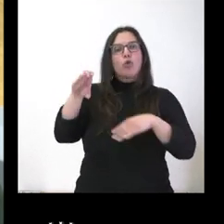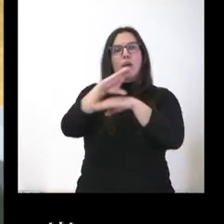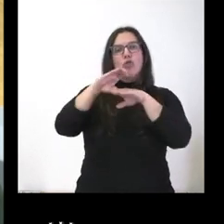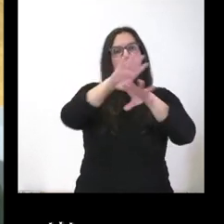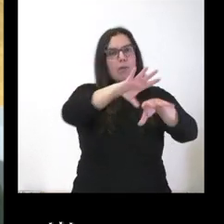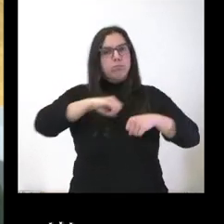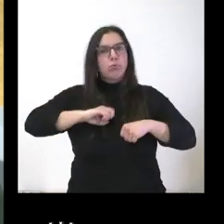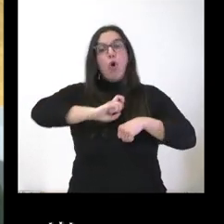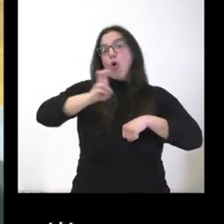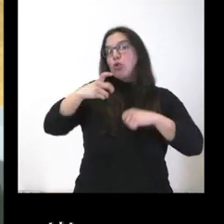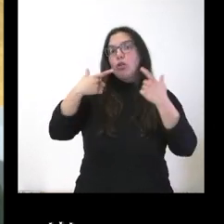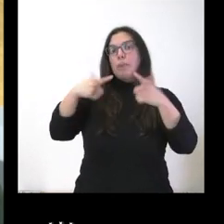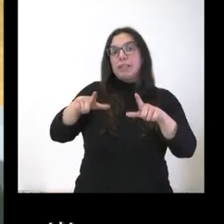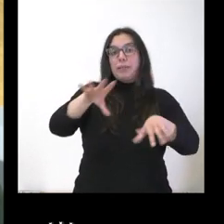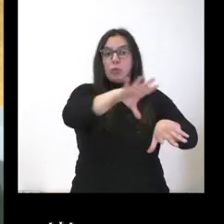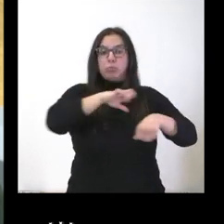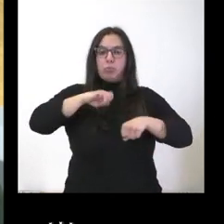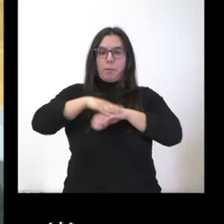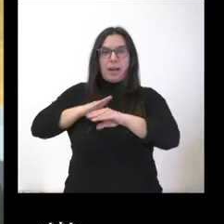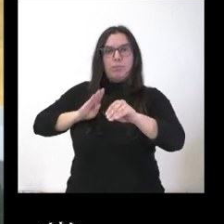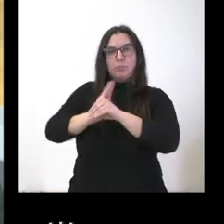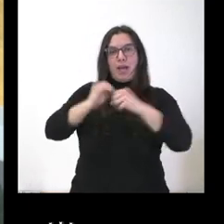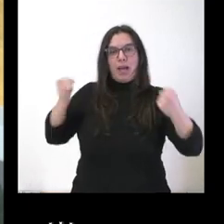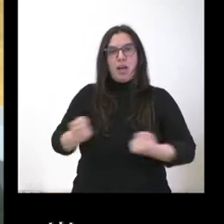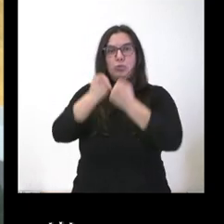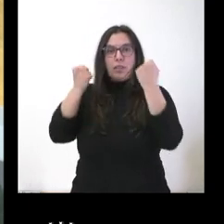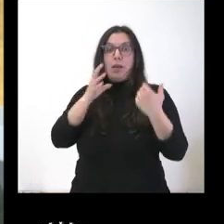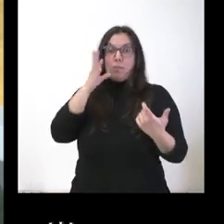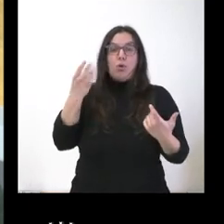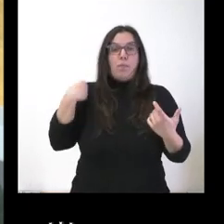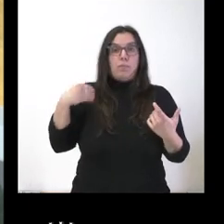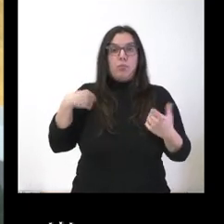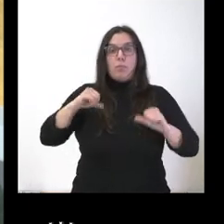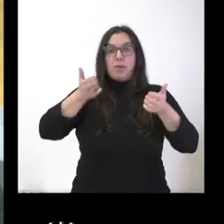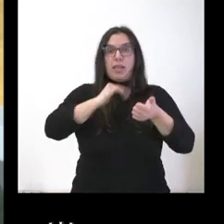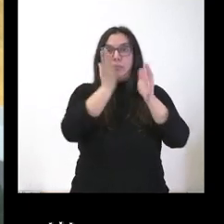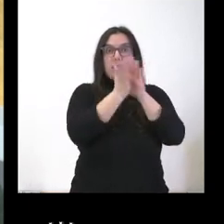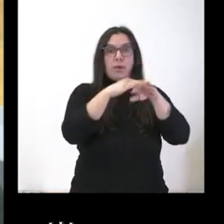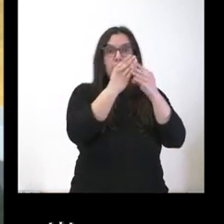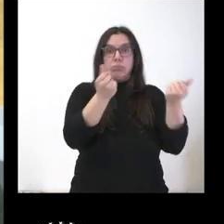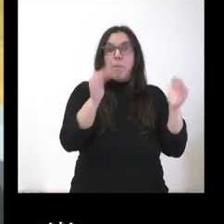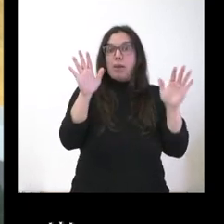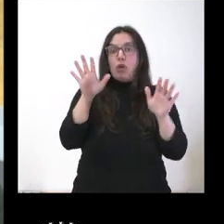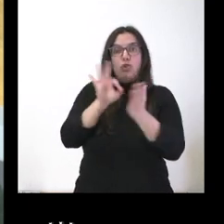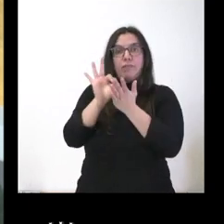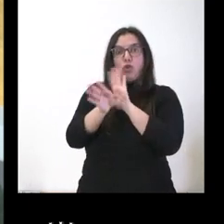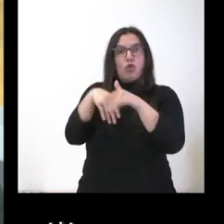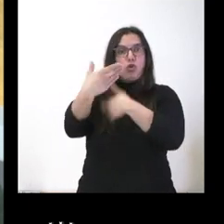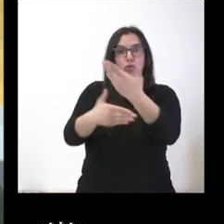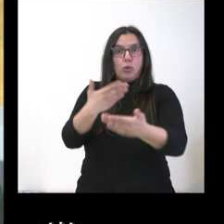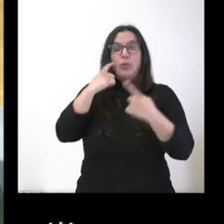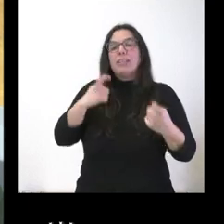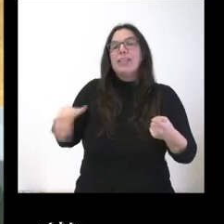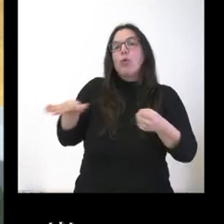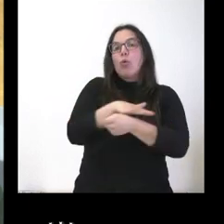desde otro departamento financiar sus actuaciones, dado que se ha iniciado el expediente de disolución y el servicio sigue funcionando para intentar cubrir